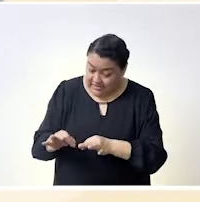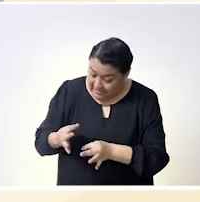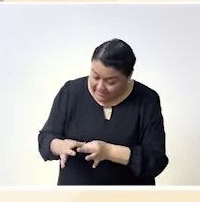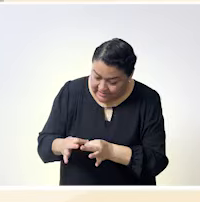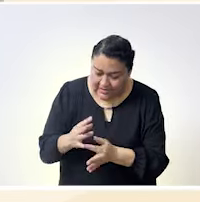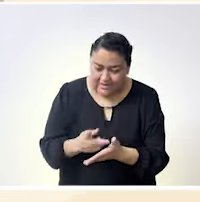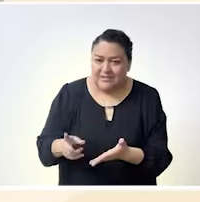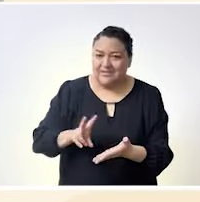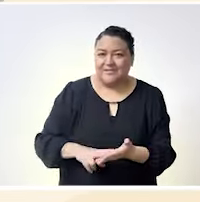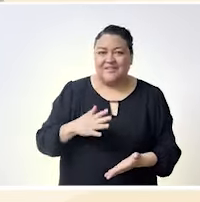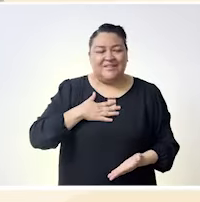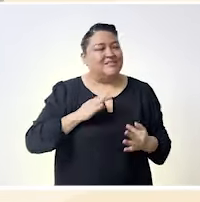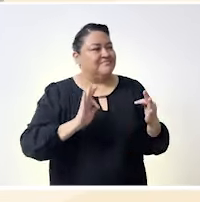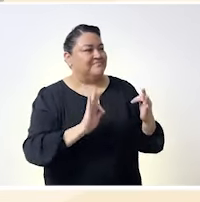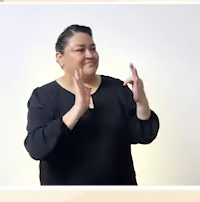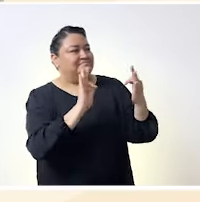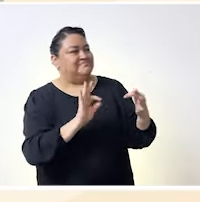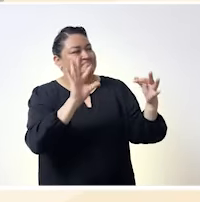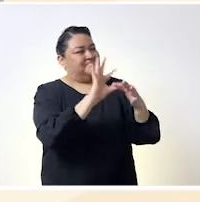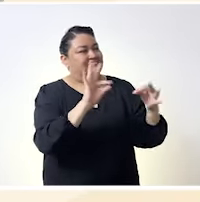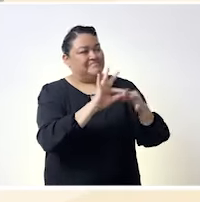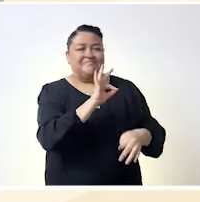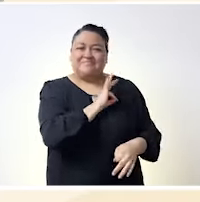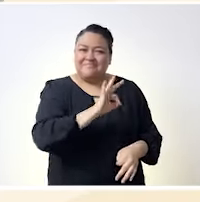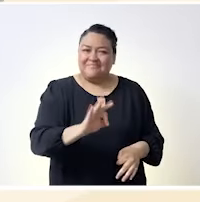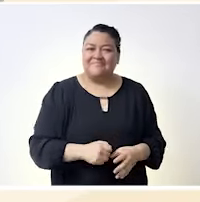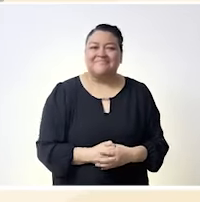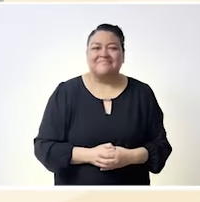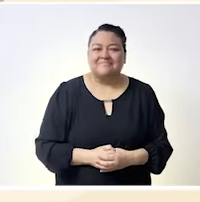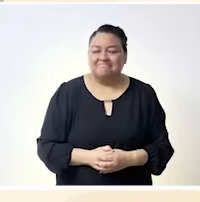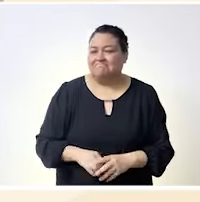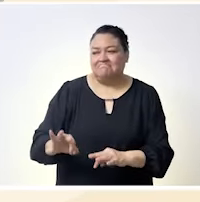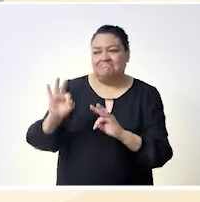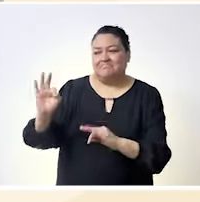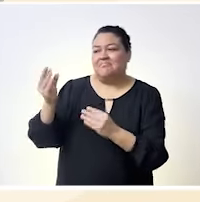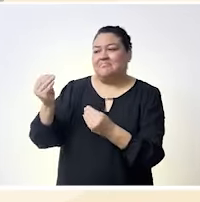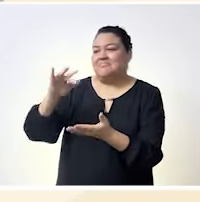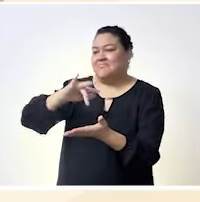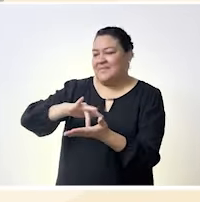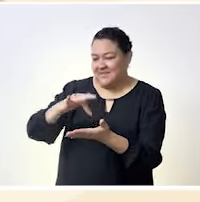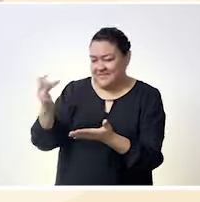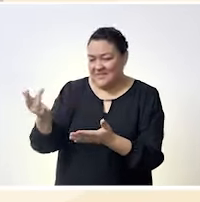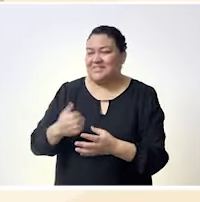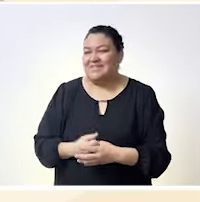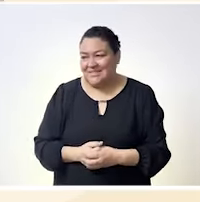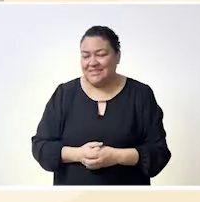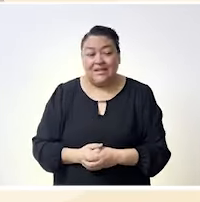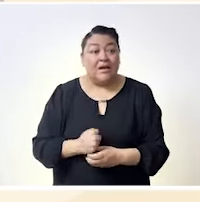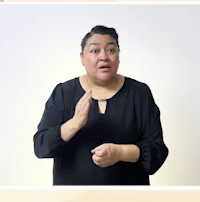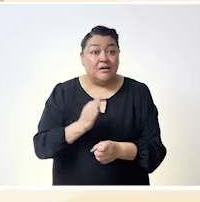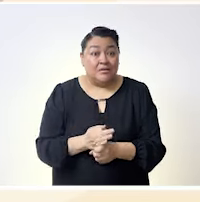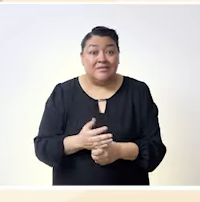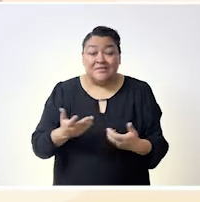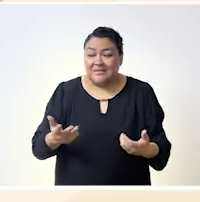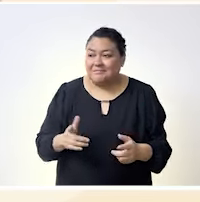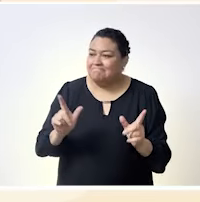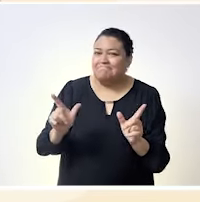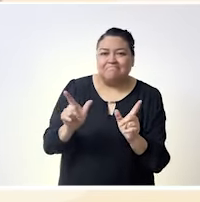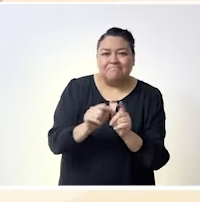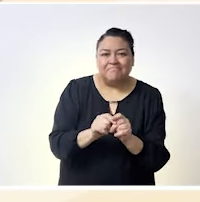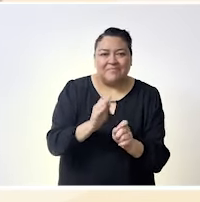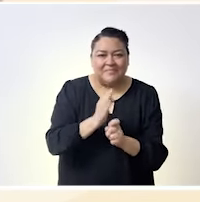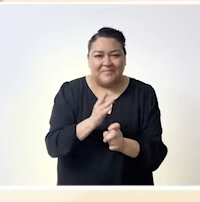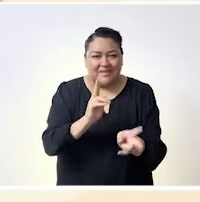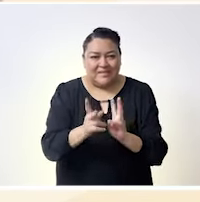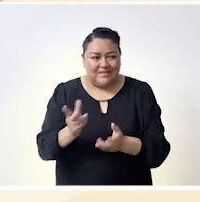habla mi trabajo y también mi boca perfecto muchísimas gracias muchas muchas gracias con esto